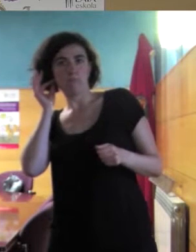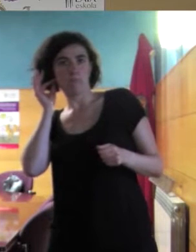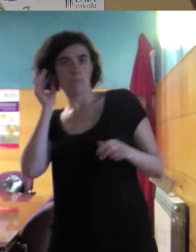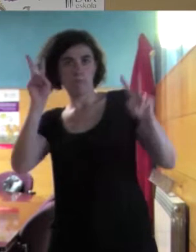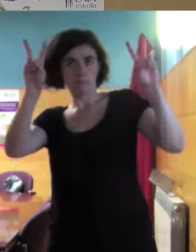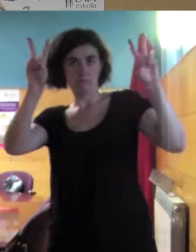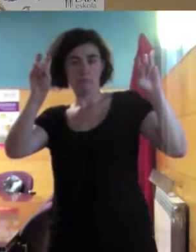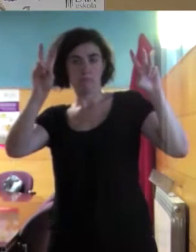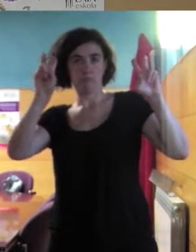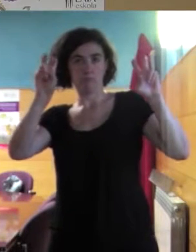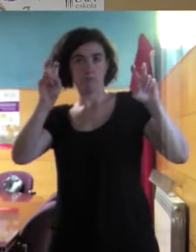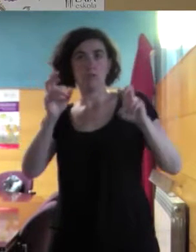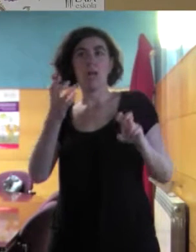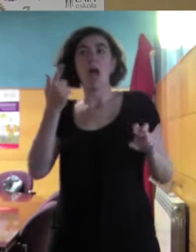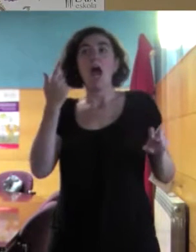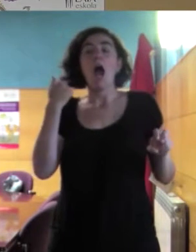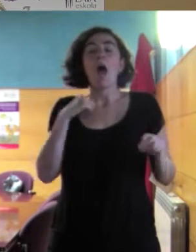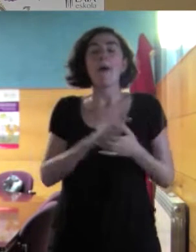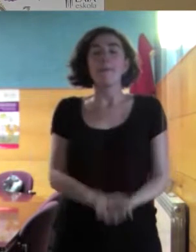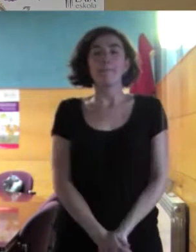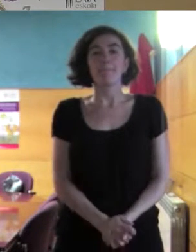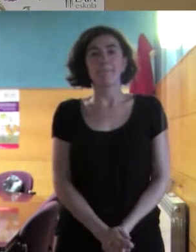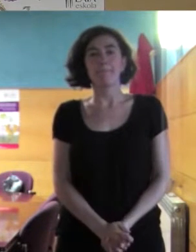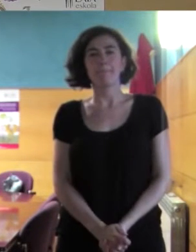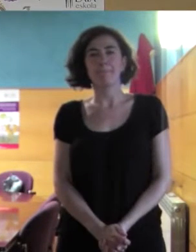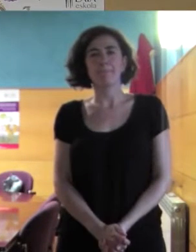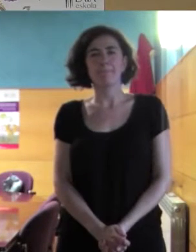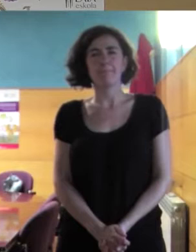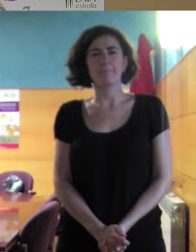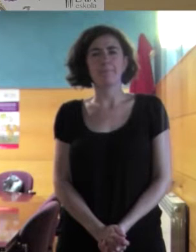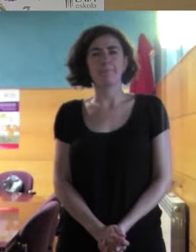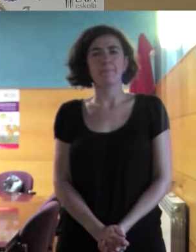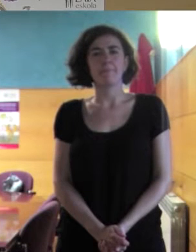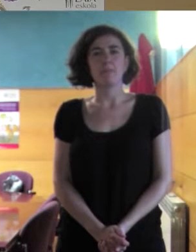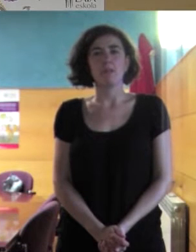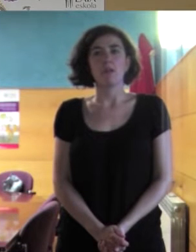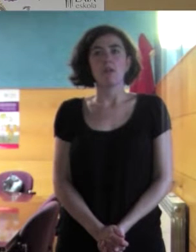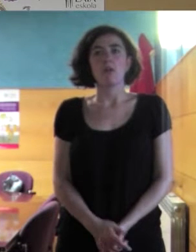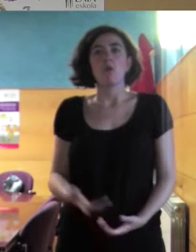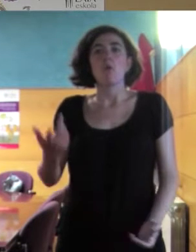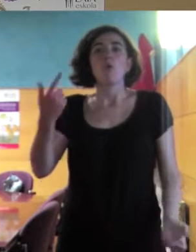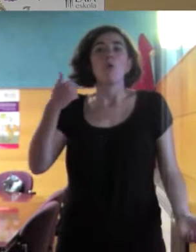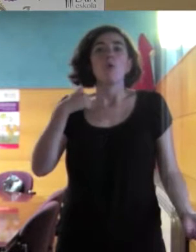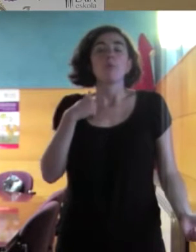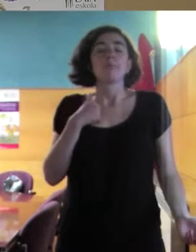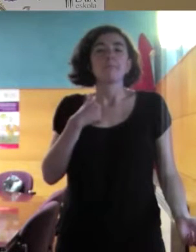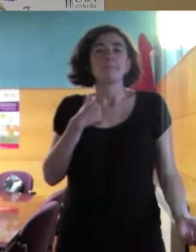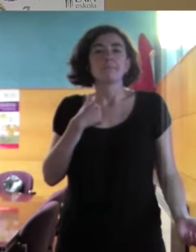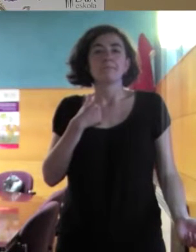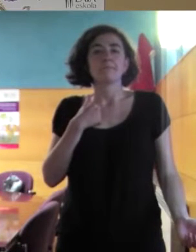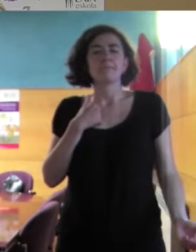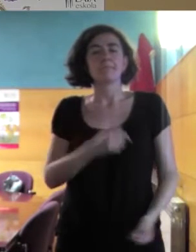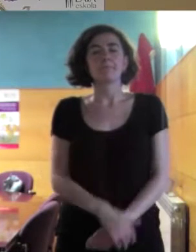compartido, no sé si en su totalidad o en una buena parte por mucha gente que puede estar aquí, también fuera, porque